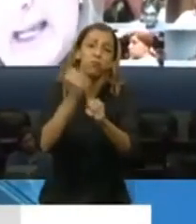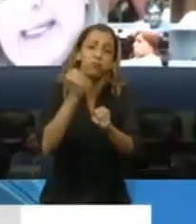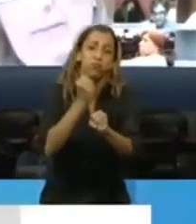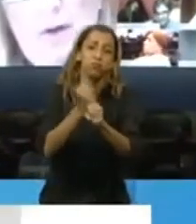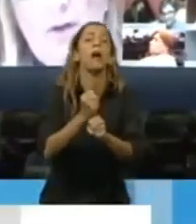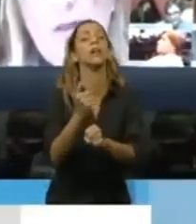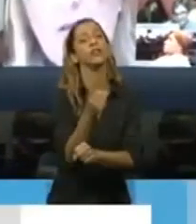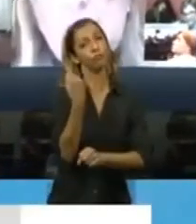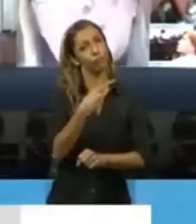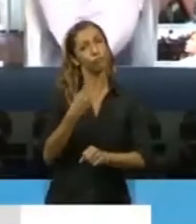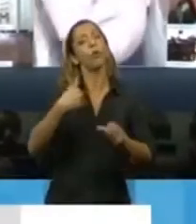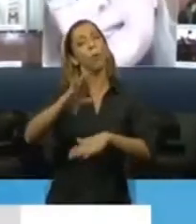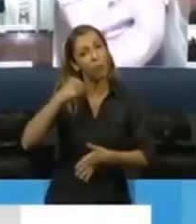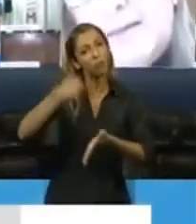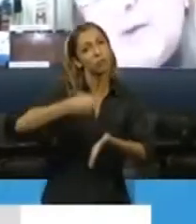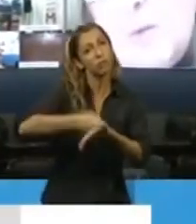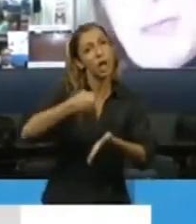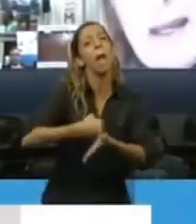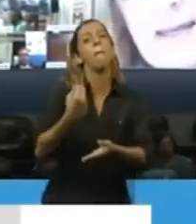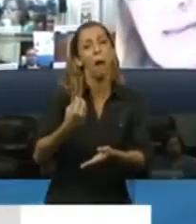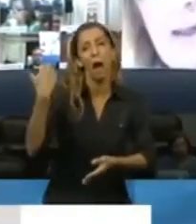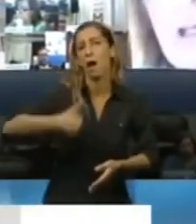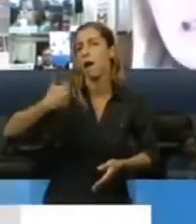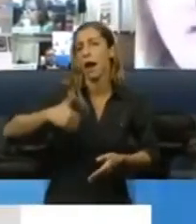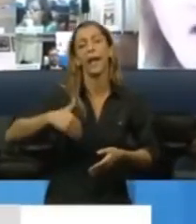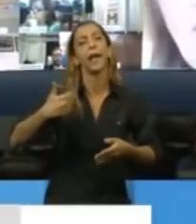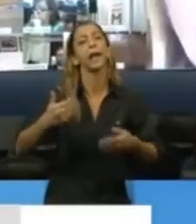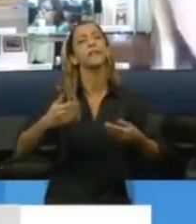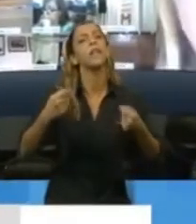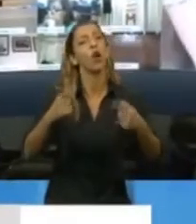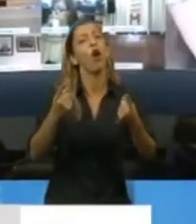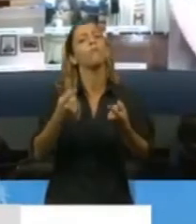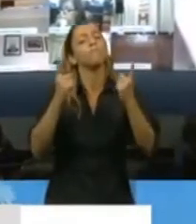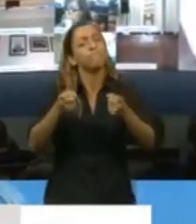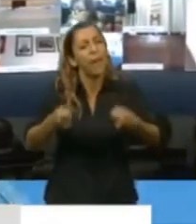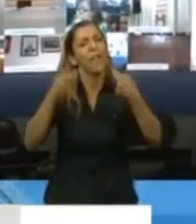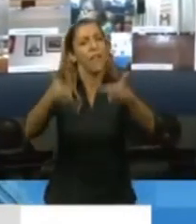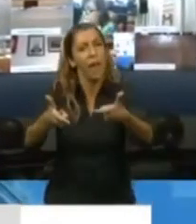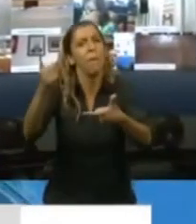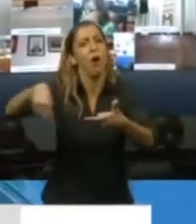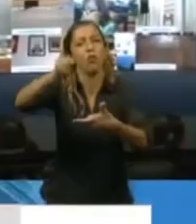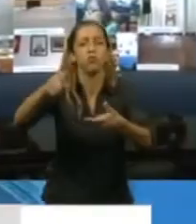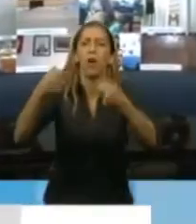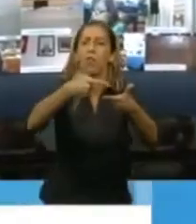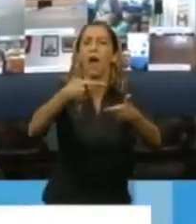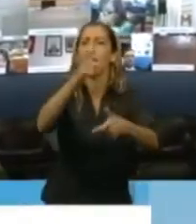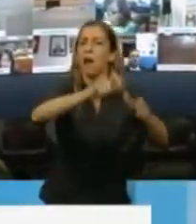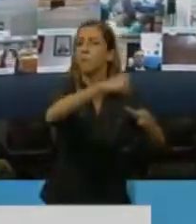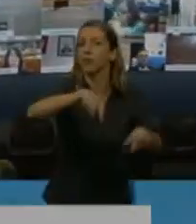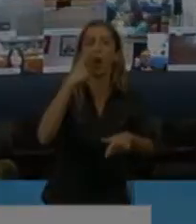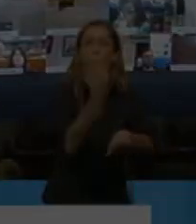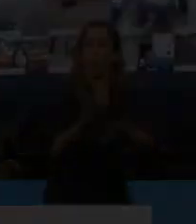a pelear por un país que les devuelva todo lo que hacen por nuestra gente. Muchas gracias, señor Presidente. Gracias,